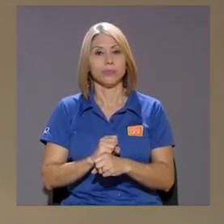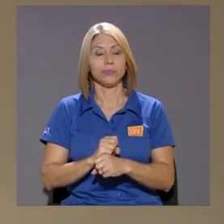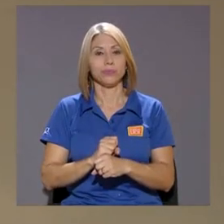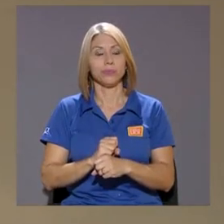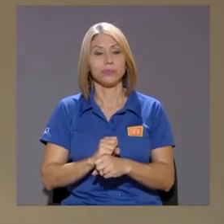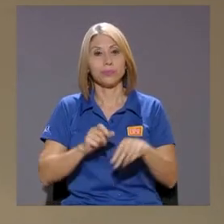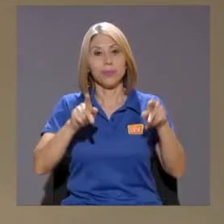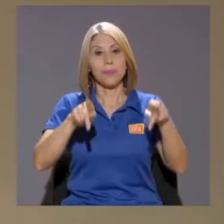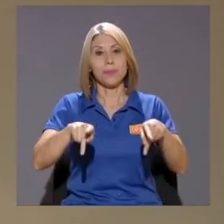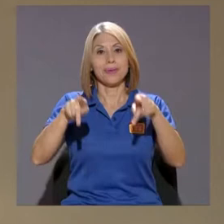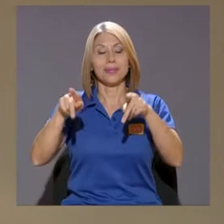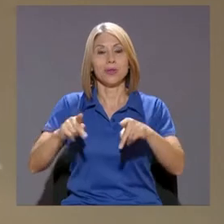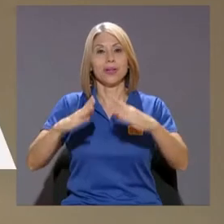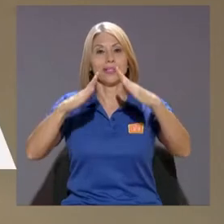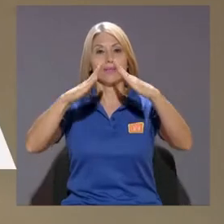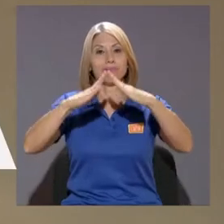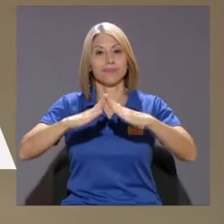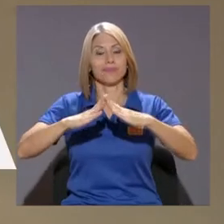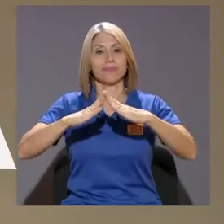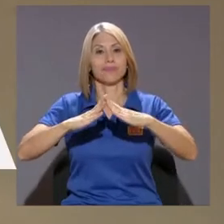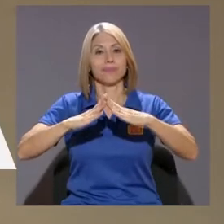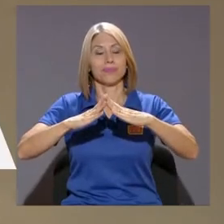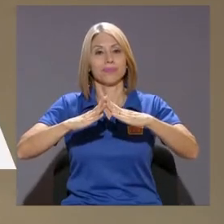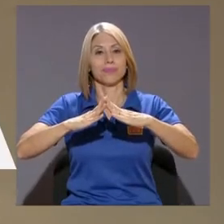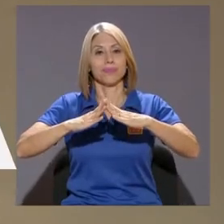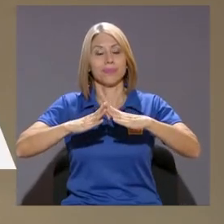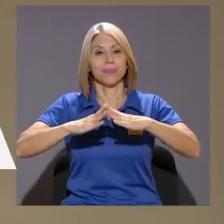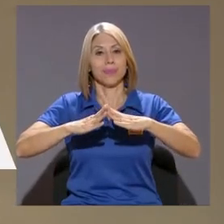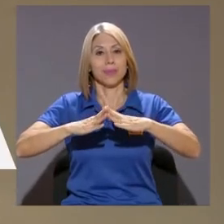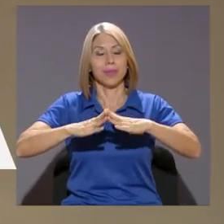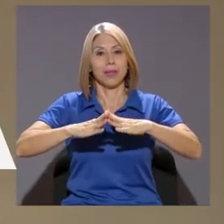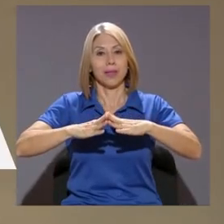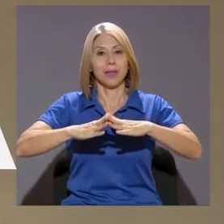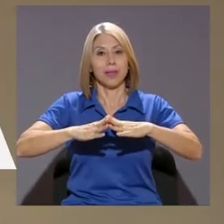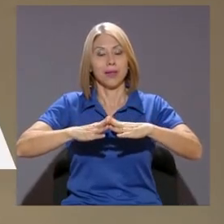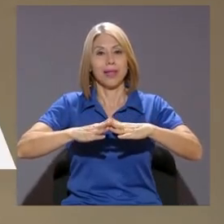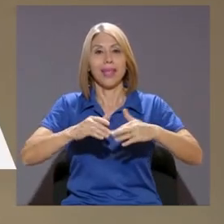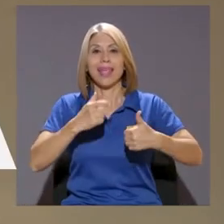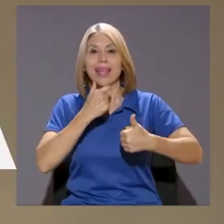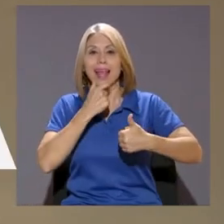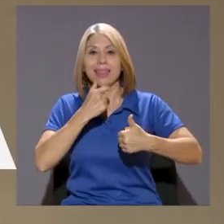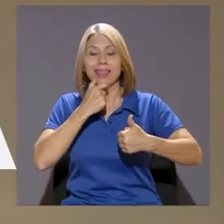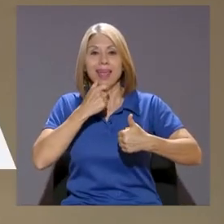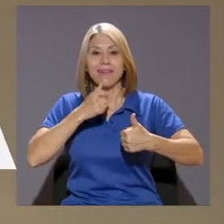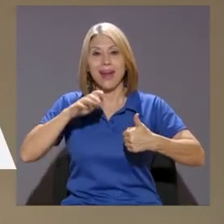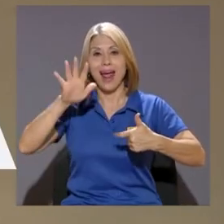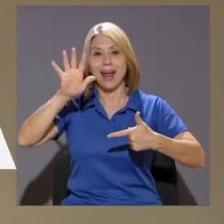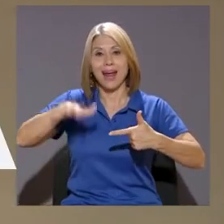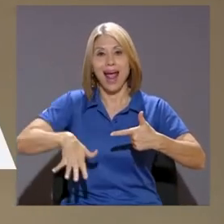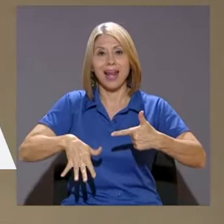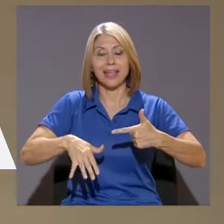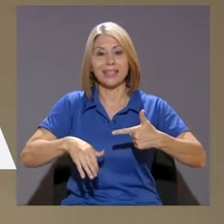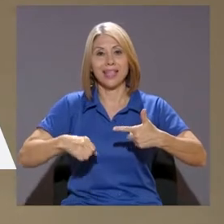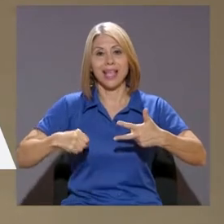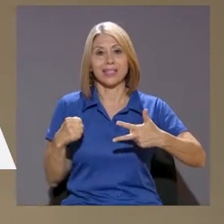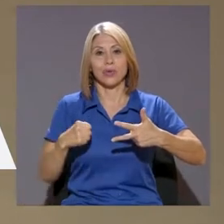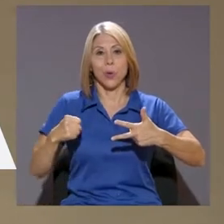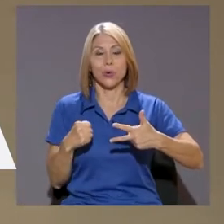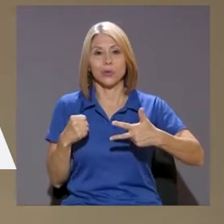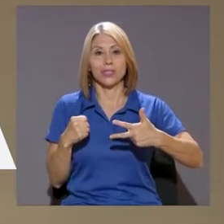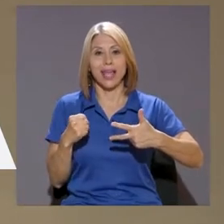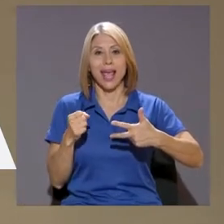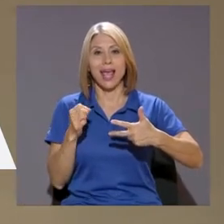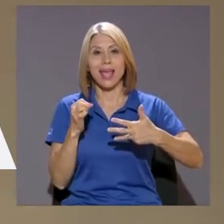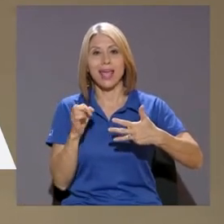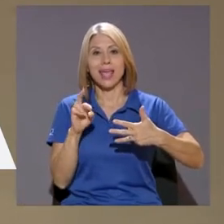Los ciudadanos de Inglaterra, Gales, Escocia, Irlanda del